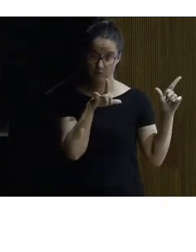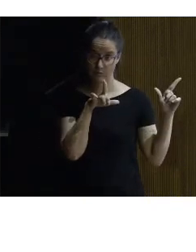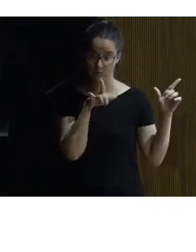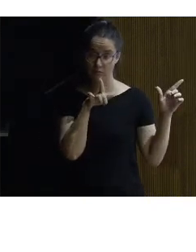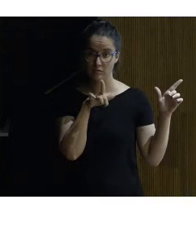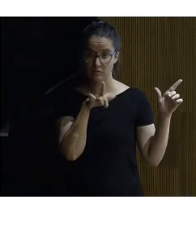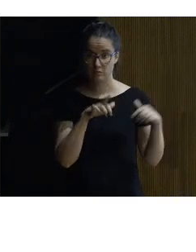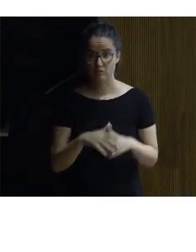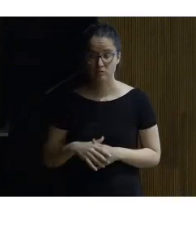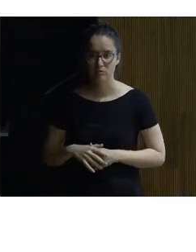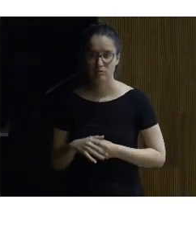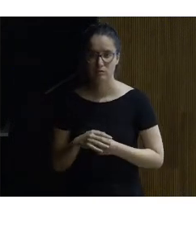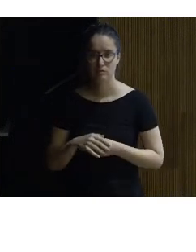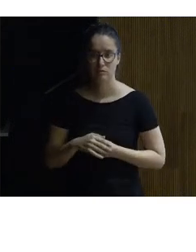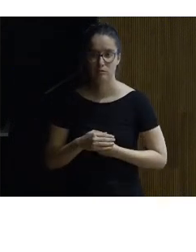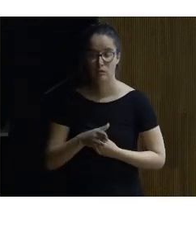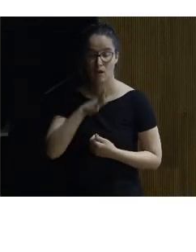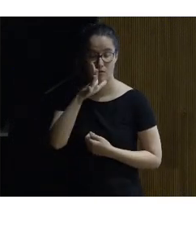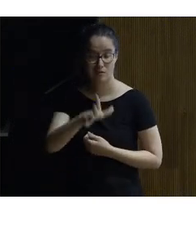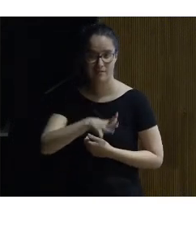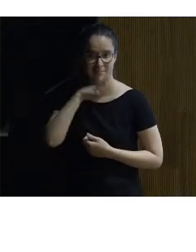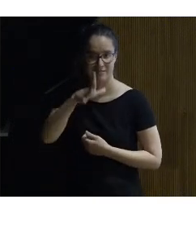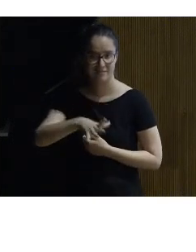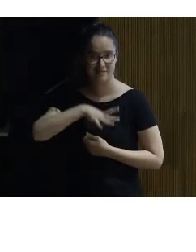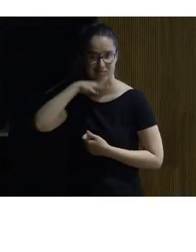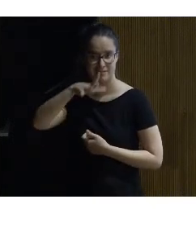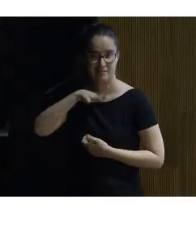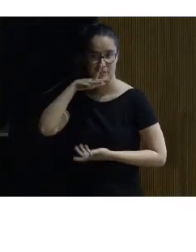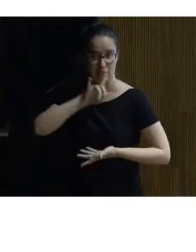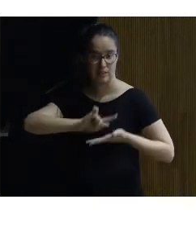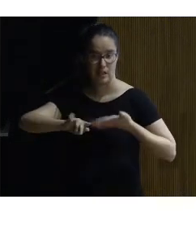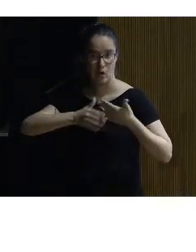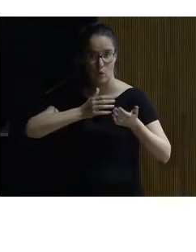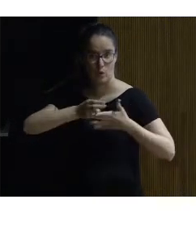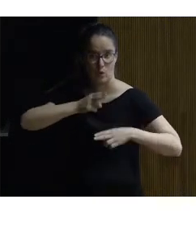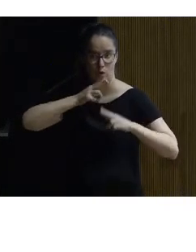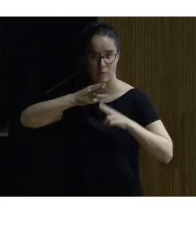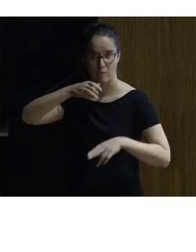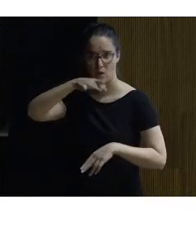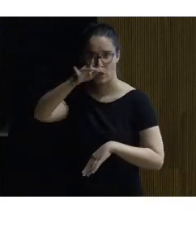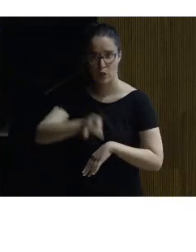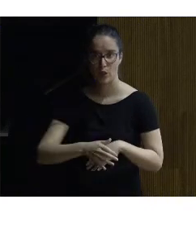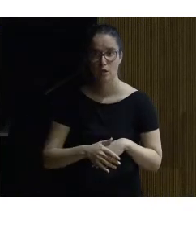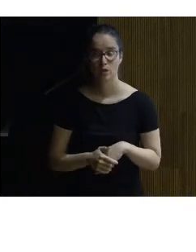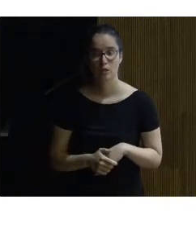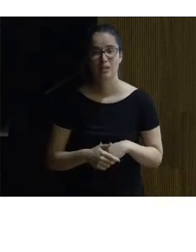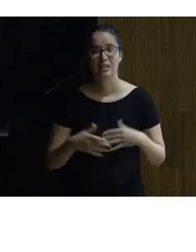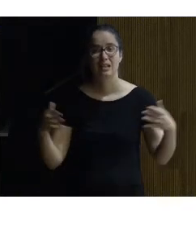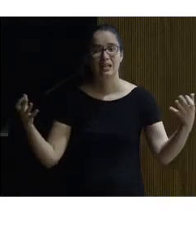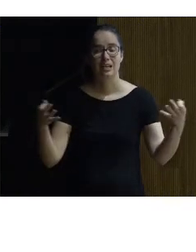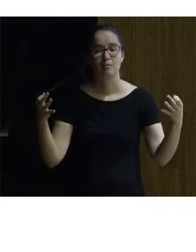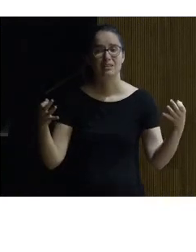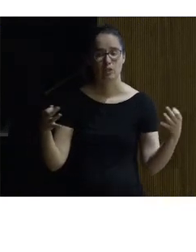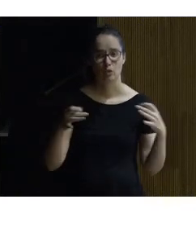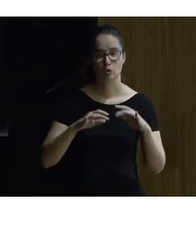verdaderamente muy impresionante de este autor Chema Madoz los suelos ¿qué pasa con los